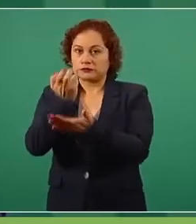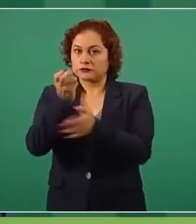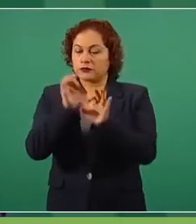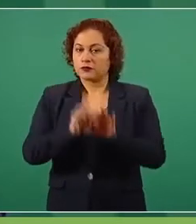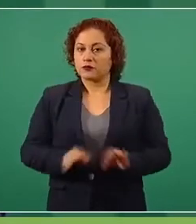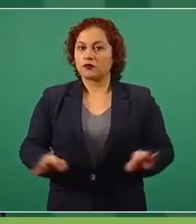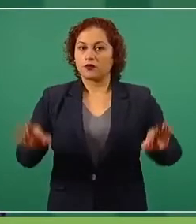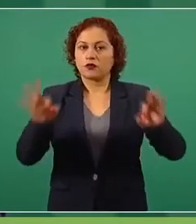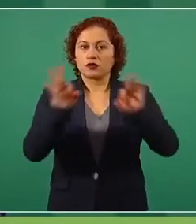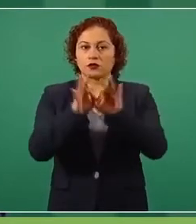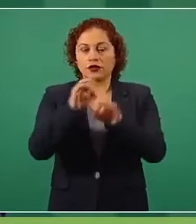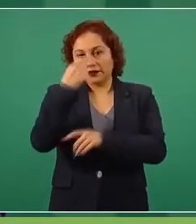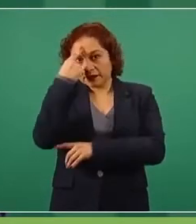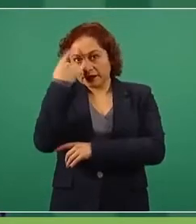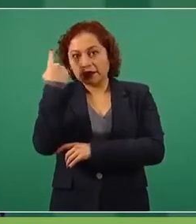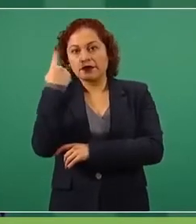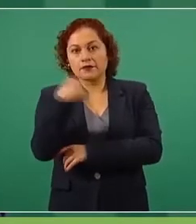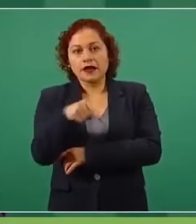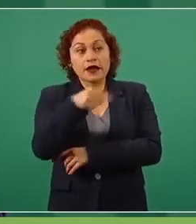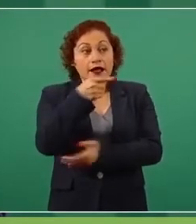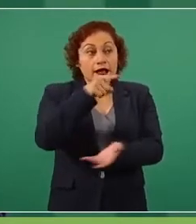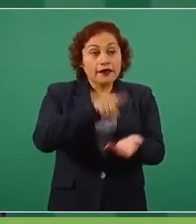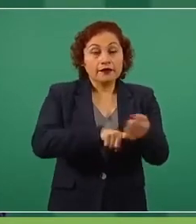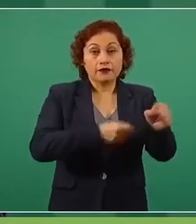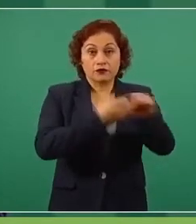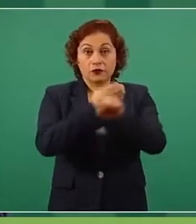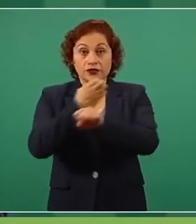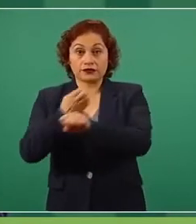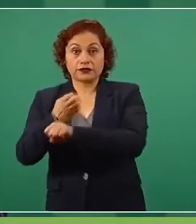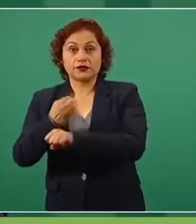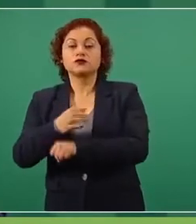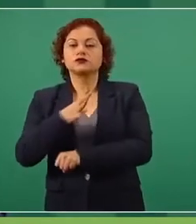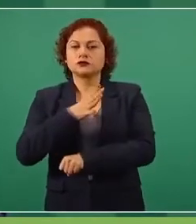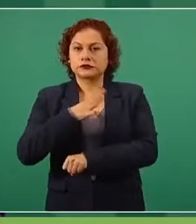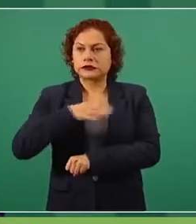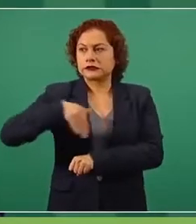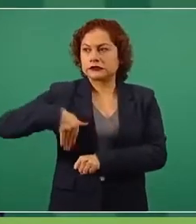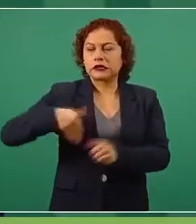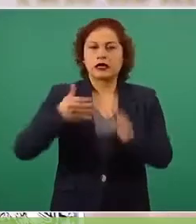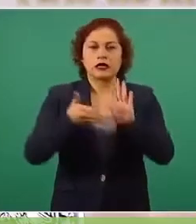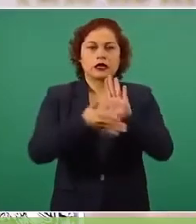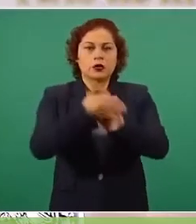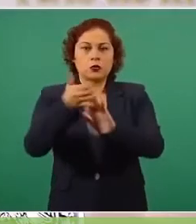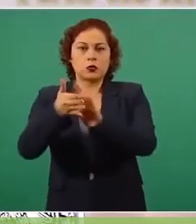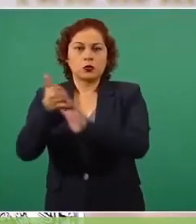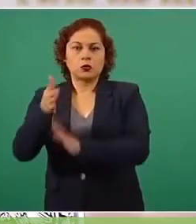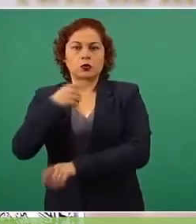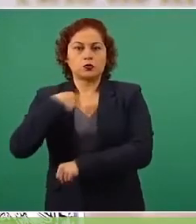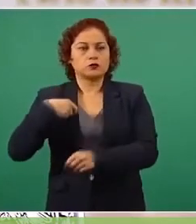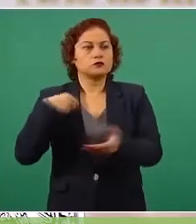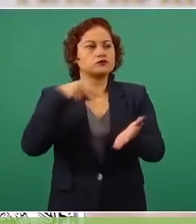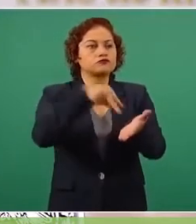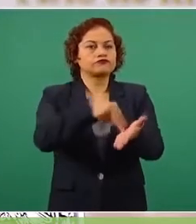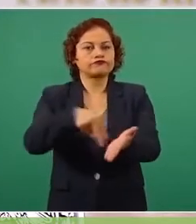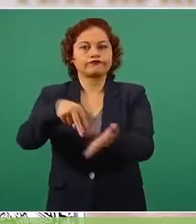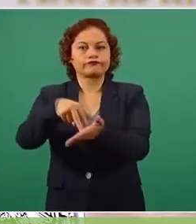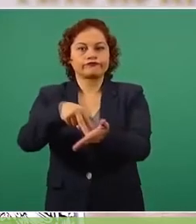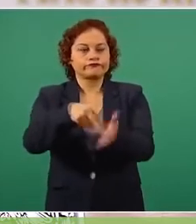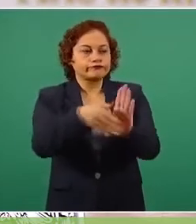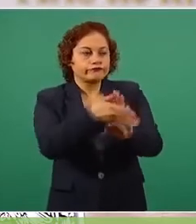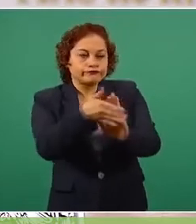supervisar obras, para inaugurar obras, antes de que